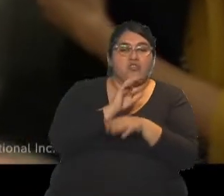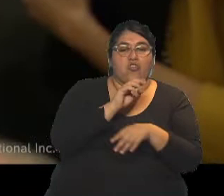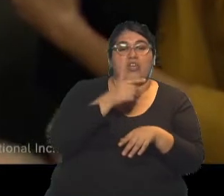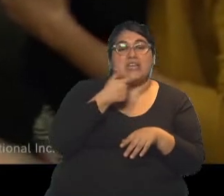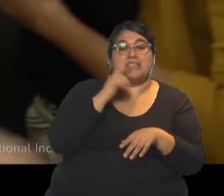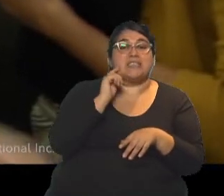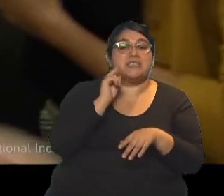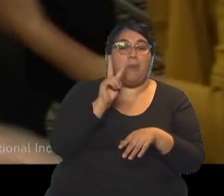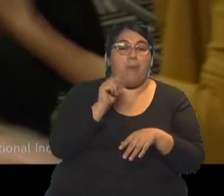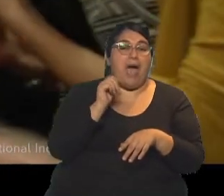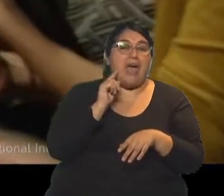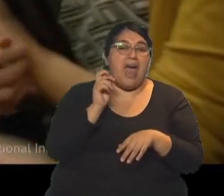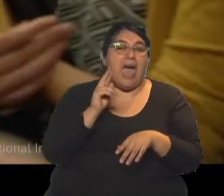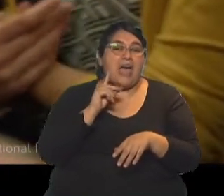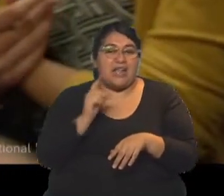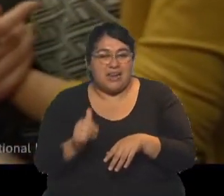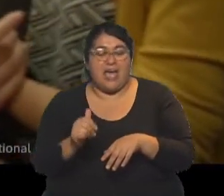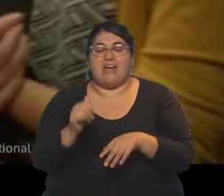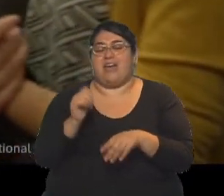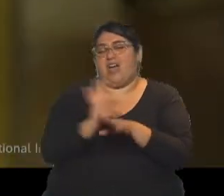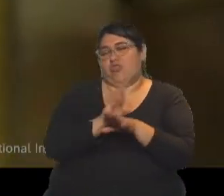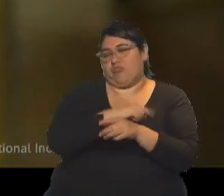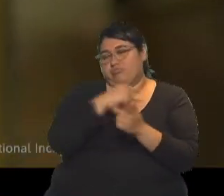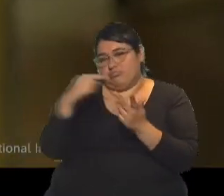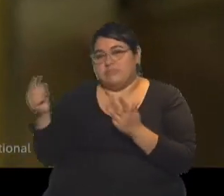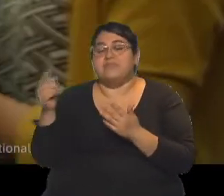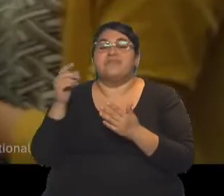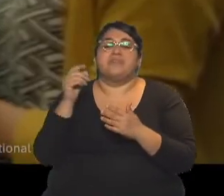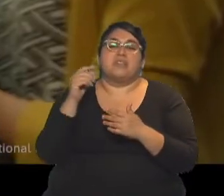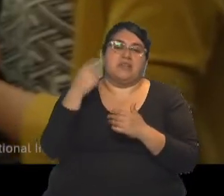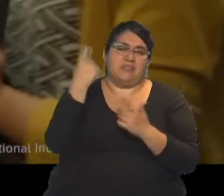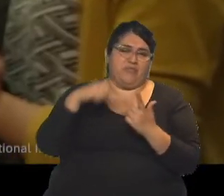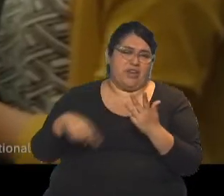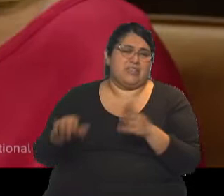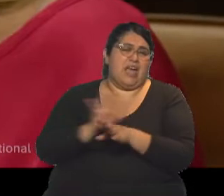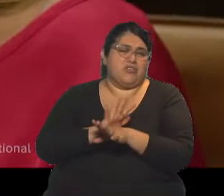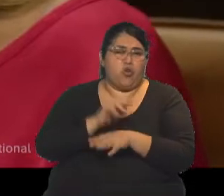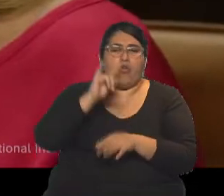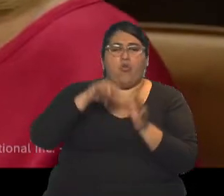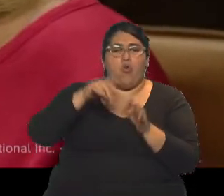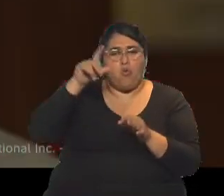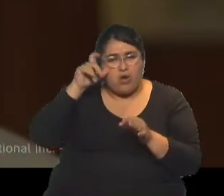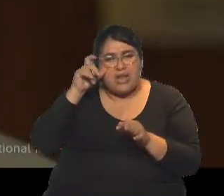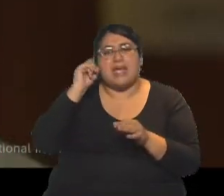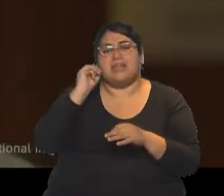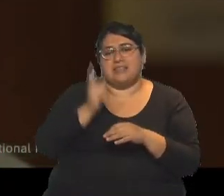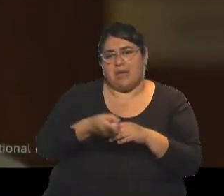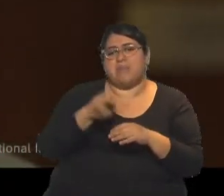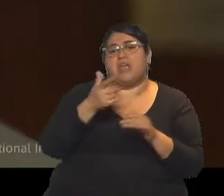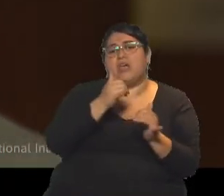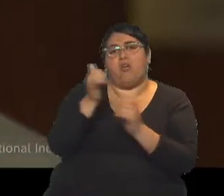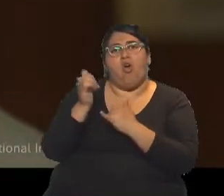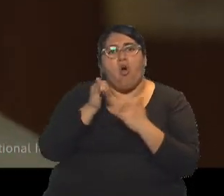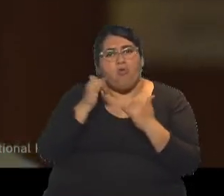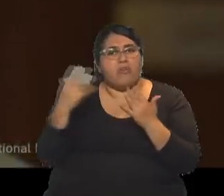son más un gran elenco también que incluye a Marina Velati, a Luis Luque, que tiene también voces jóvenes